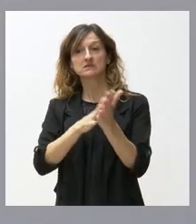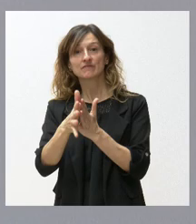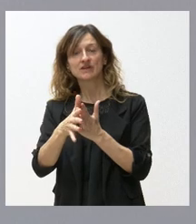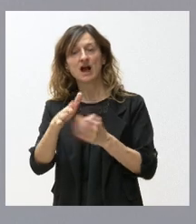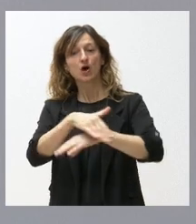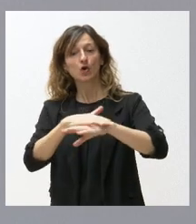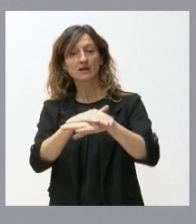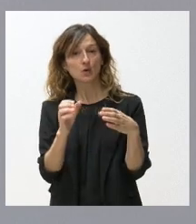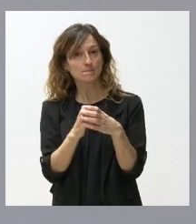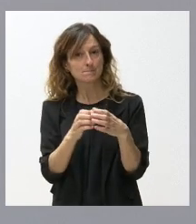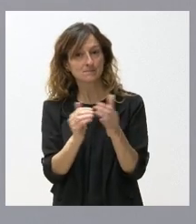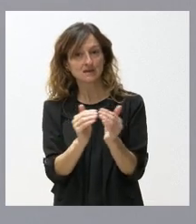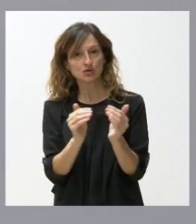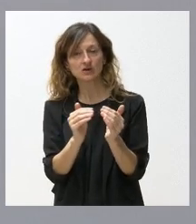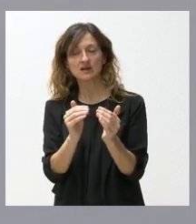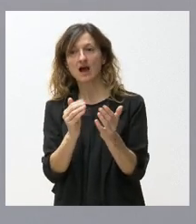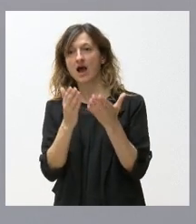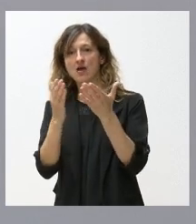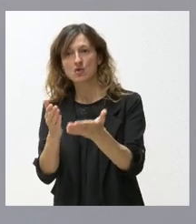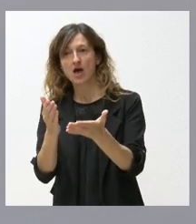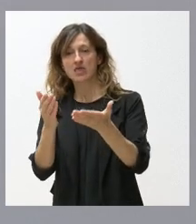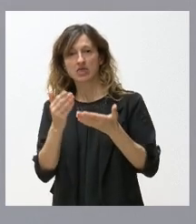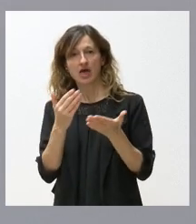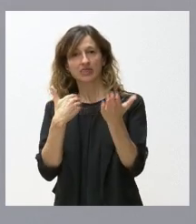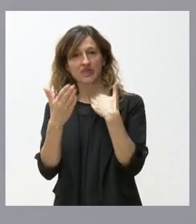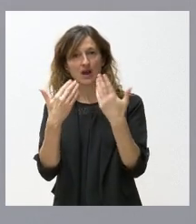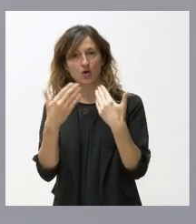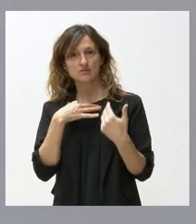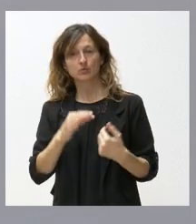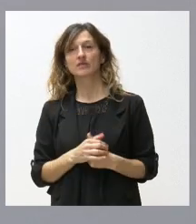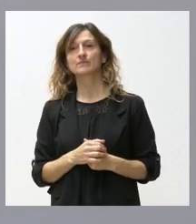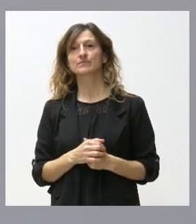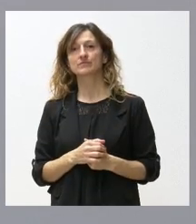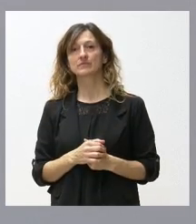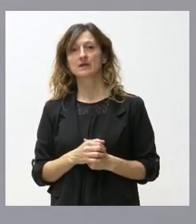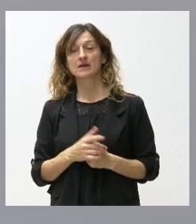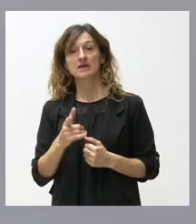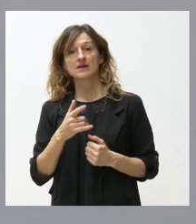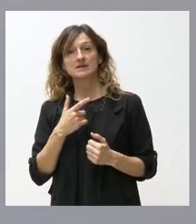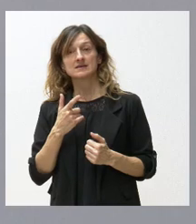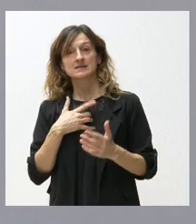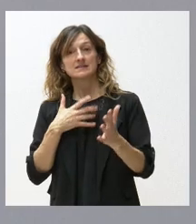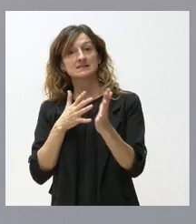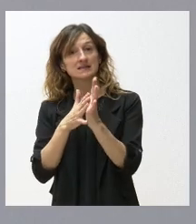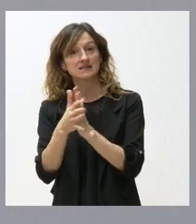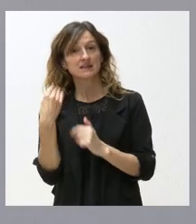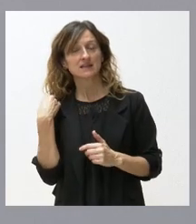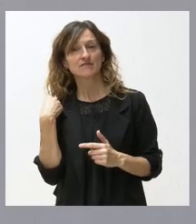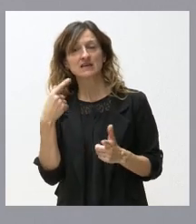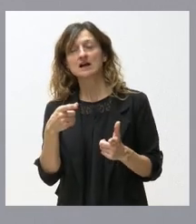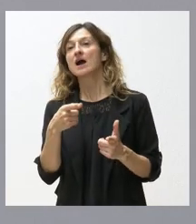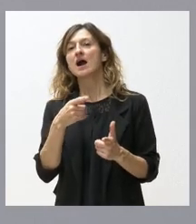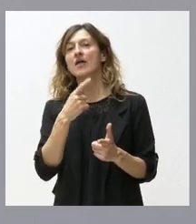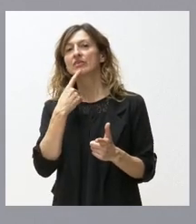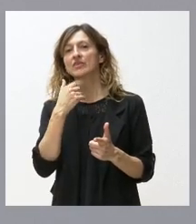Gobierno en minoría con la mano tendida y dialogar. Me preguntaba usted si esta voluntad de diálogo supone la posibilidad de que establezcamos